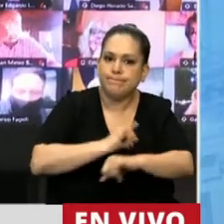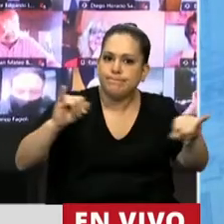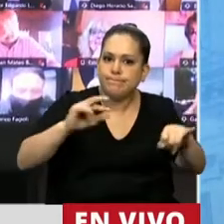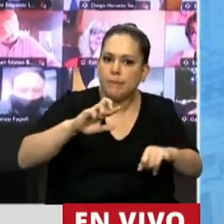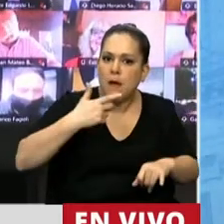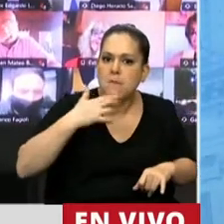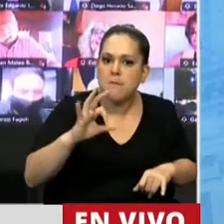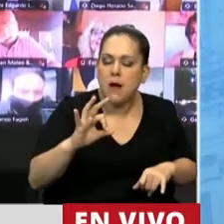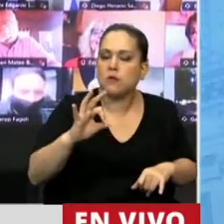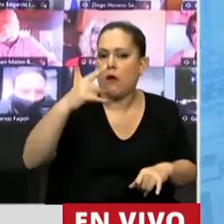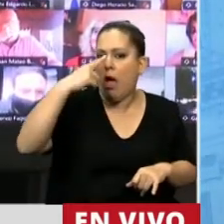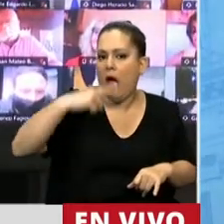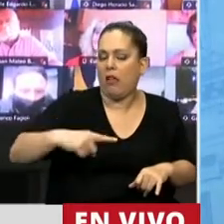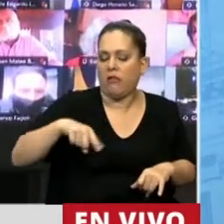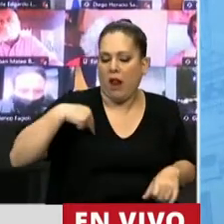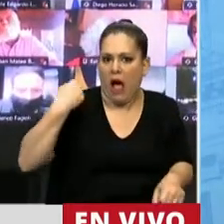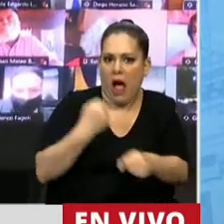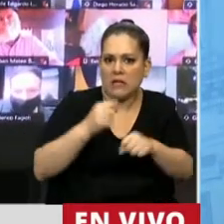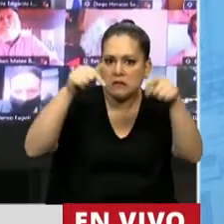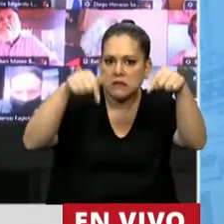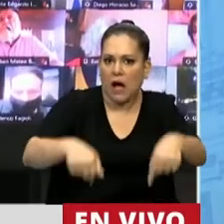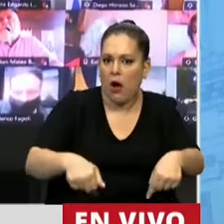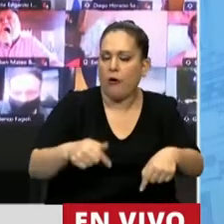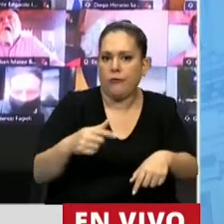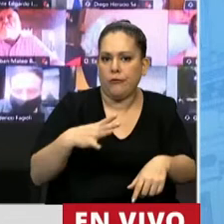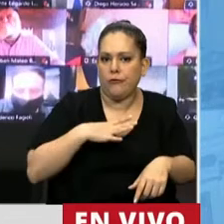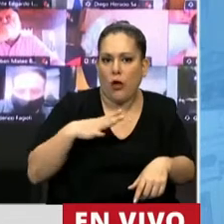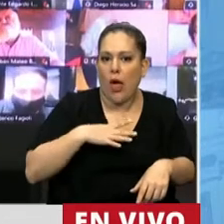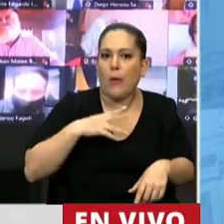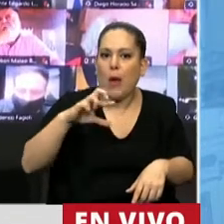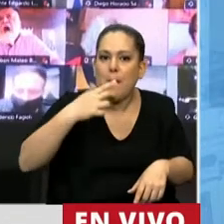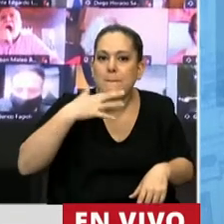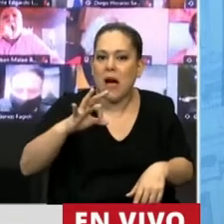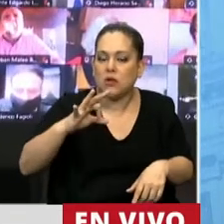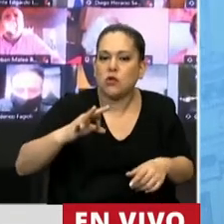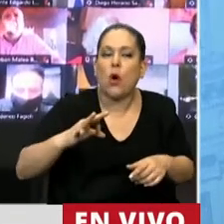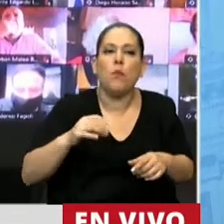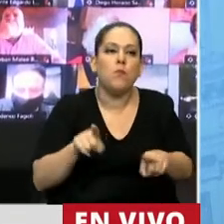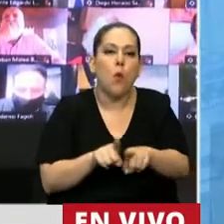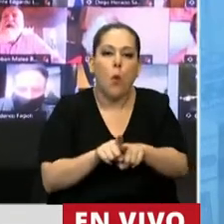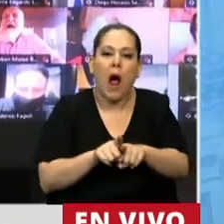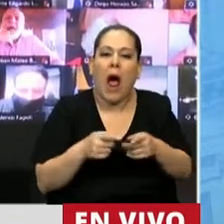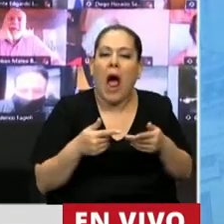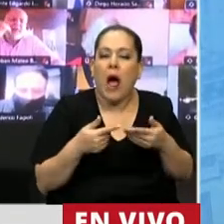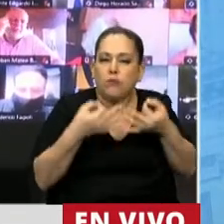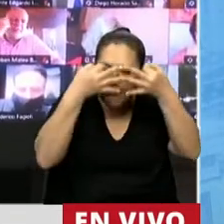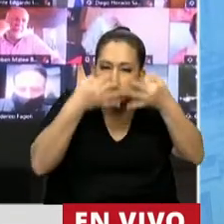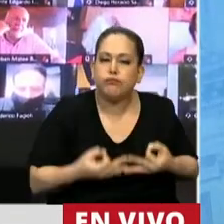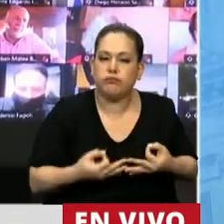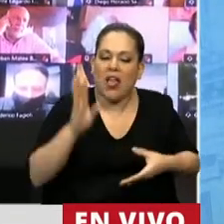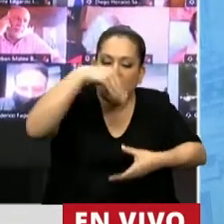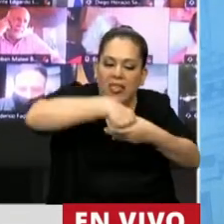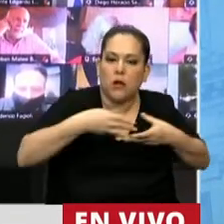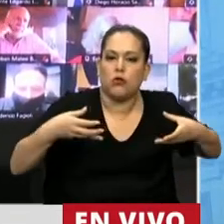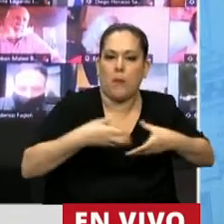no se ha producido ninguna primaria abierta dentro de los partidos, salvo creo una honrosa excepción